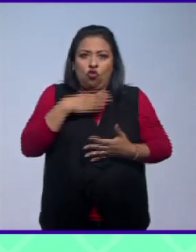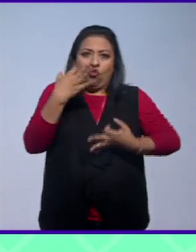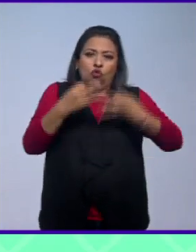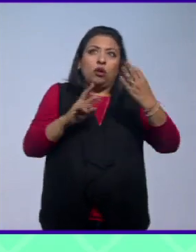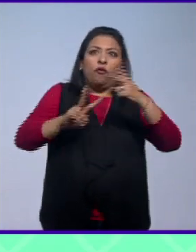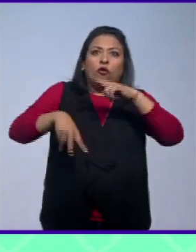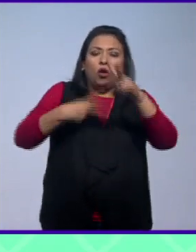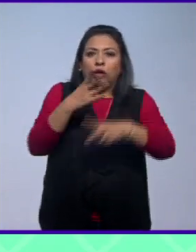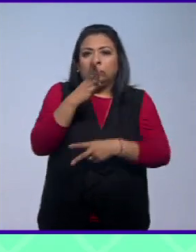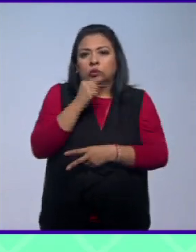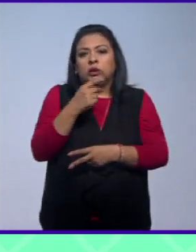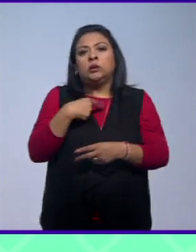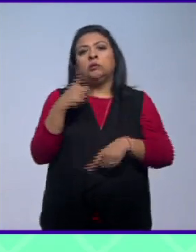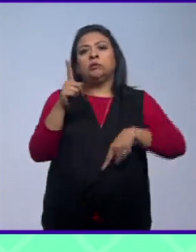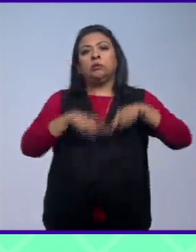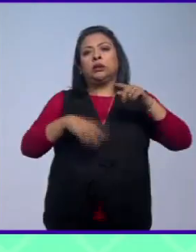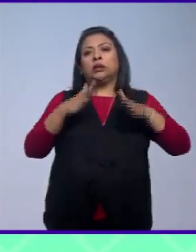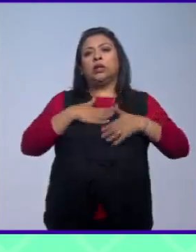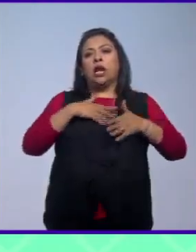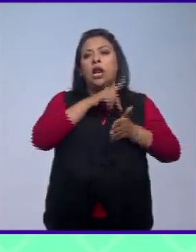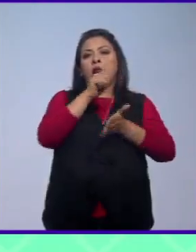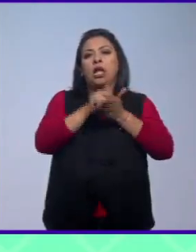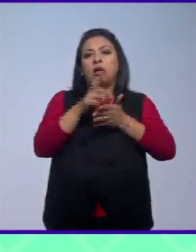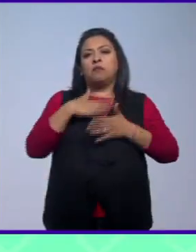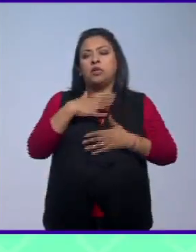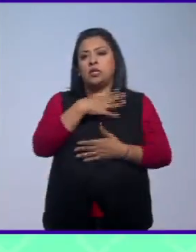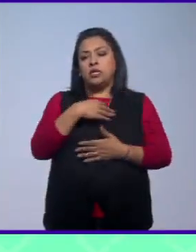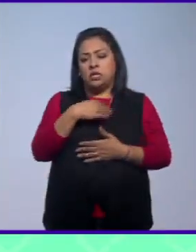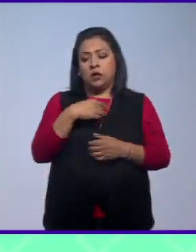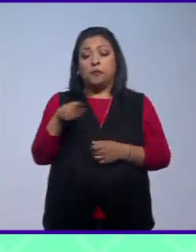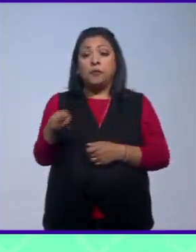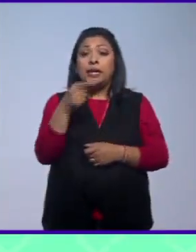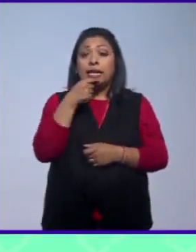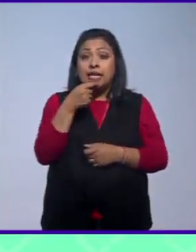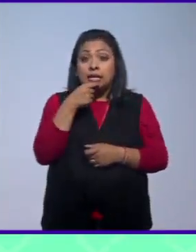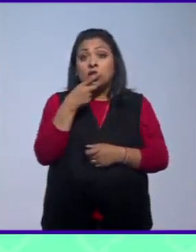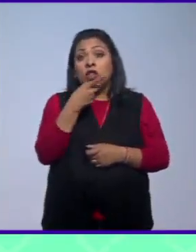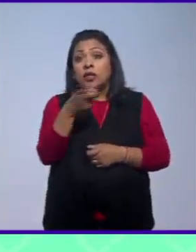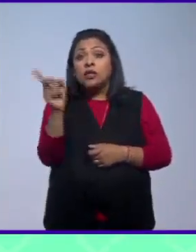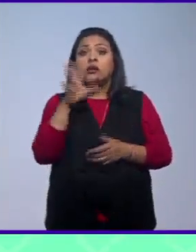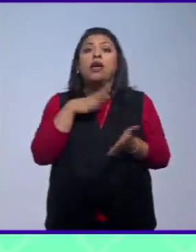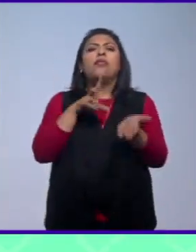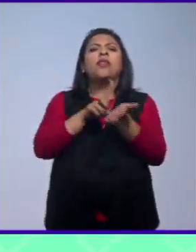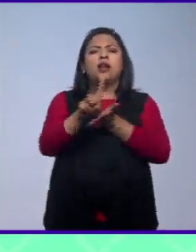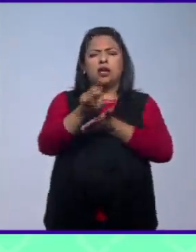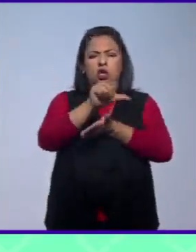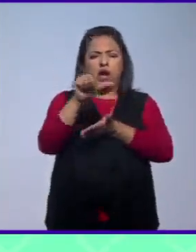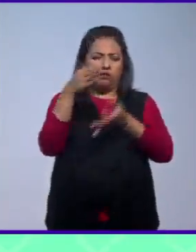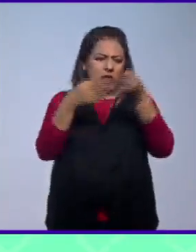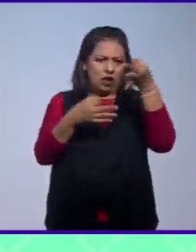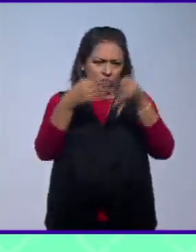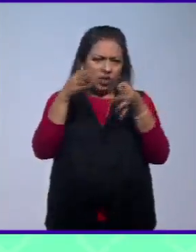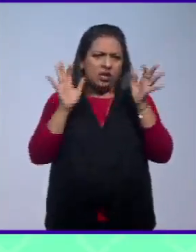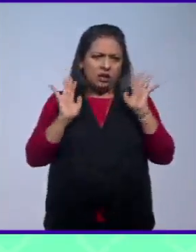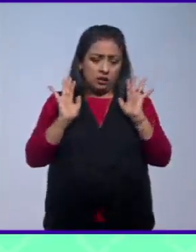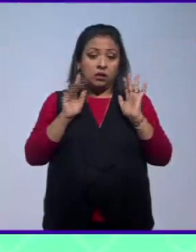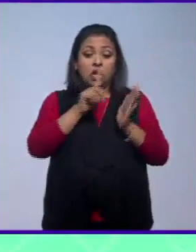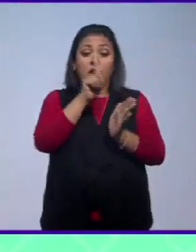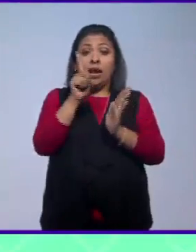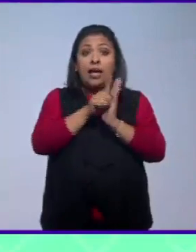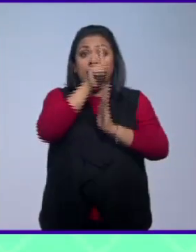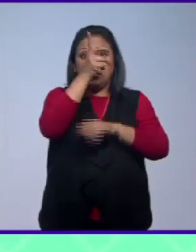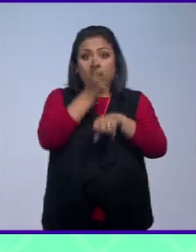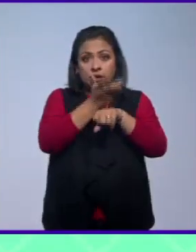juicios y entonces pierden la custodia de los niños con el caso de los niños se supone que tienen derecho a una audiencia y entonces las leyes